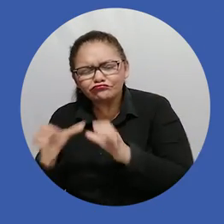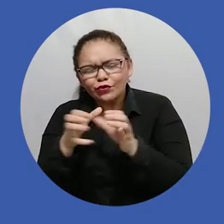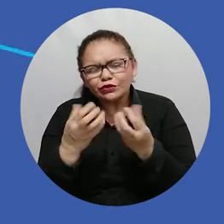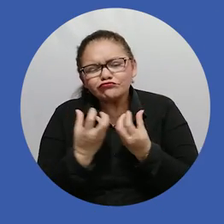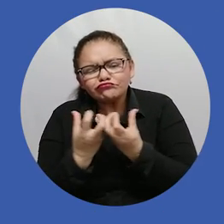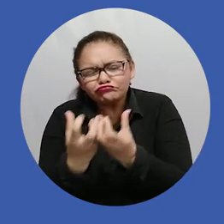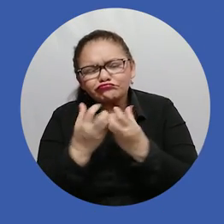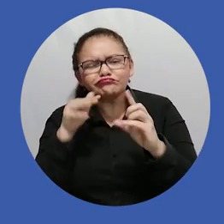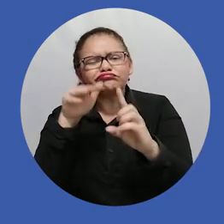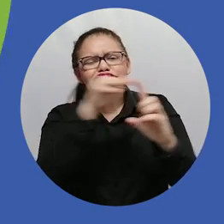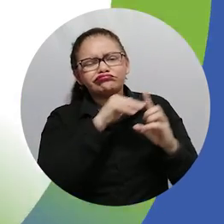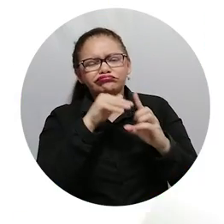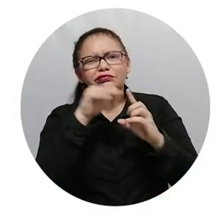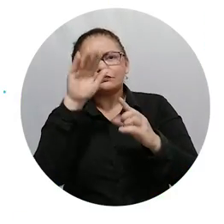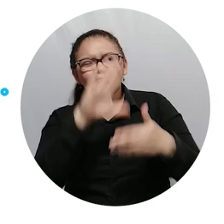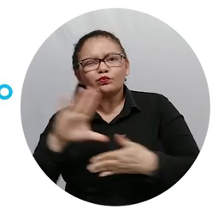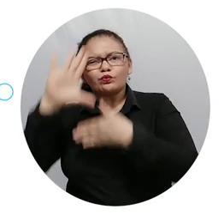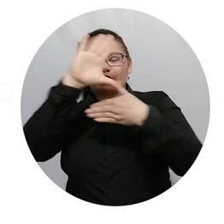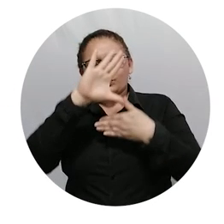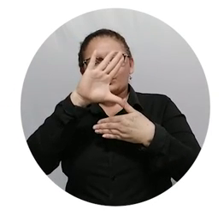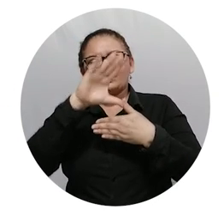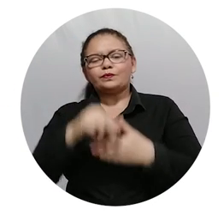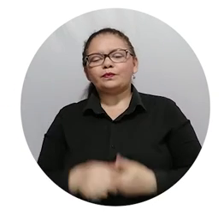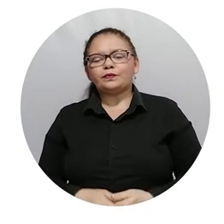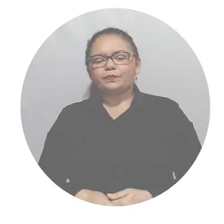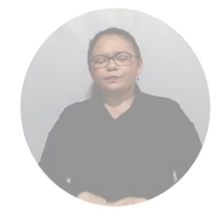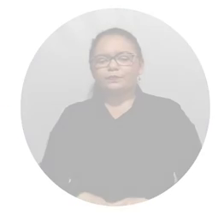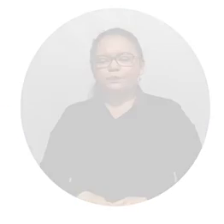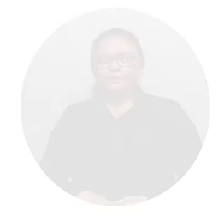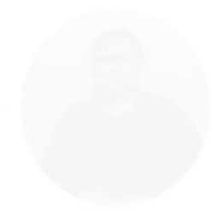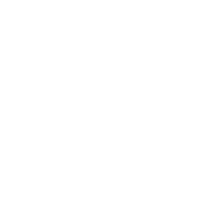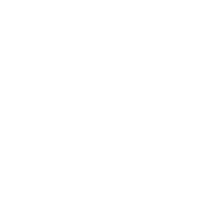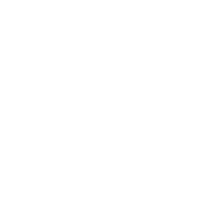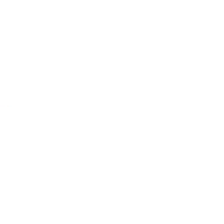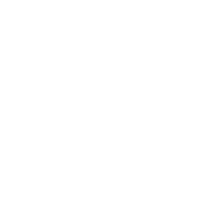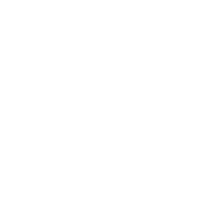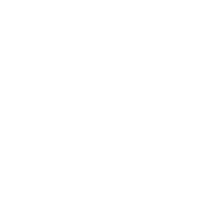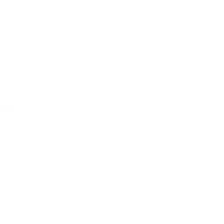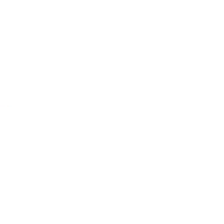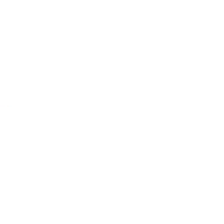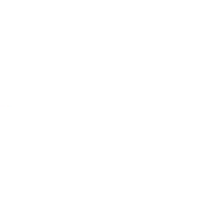Universidad del Magdalena. Aún más incluyente e innovadora.